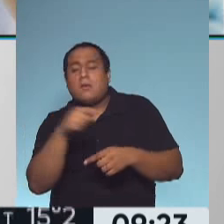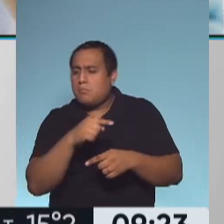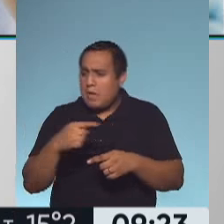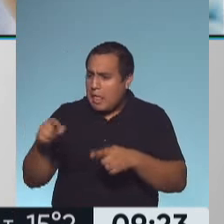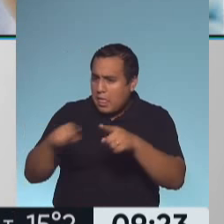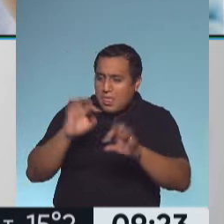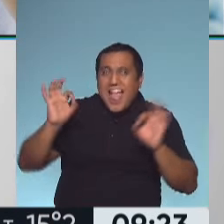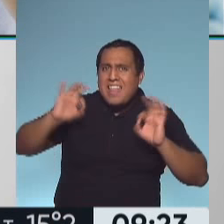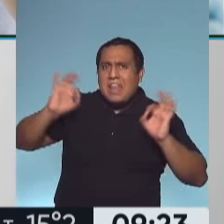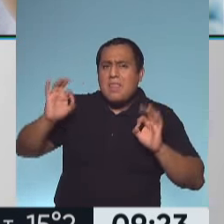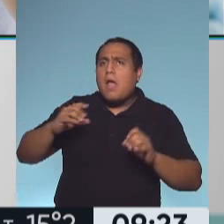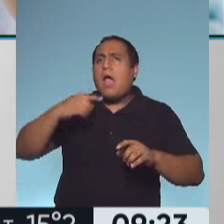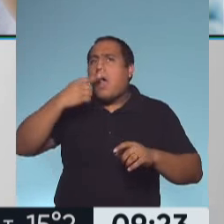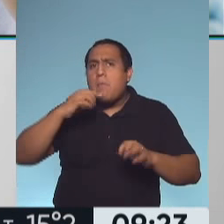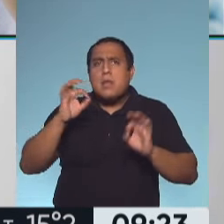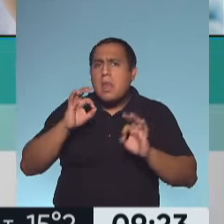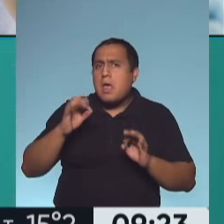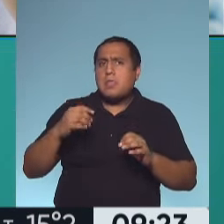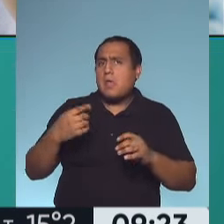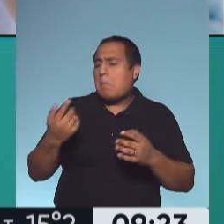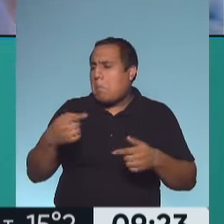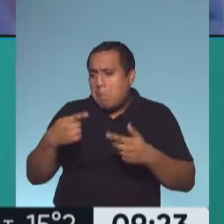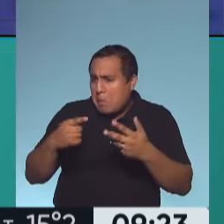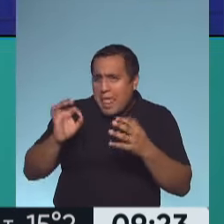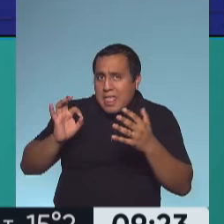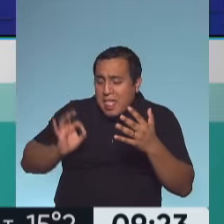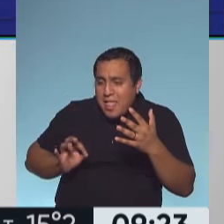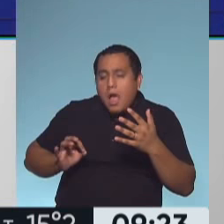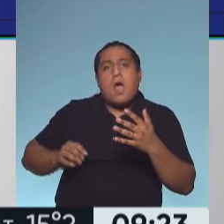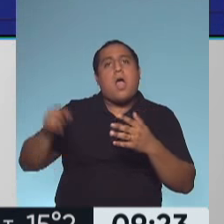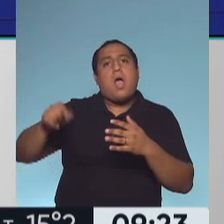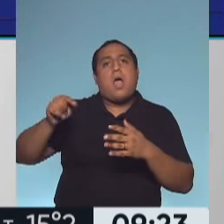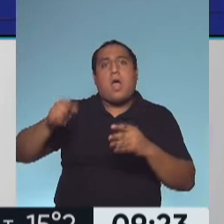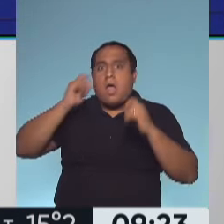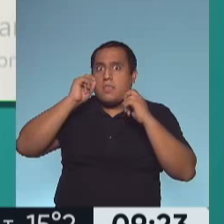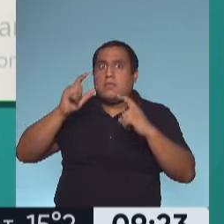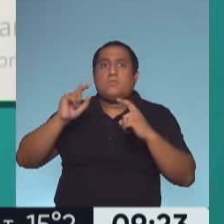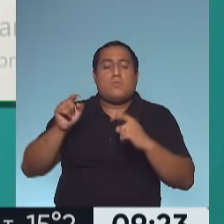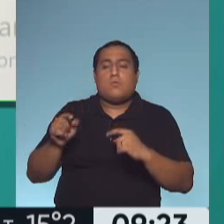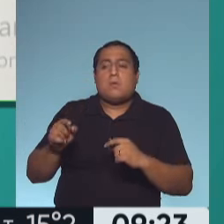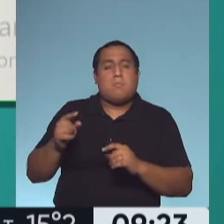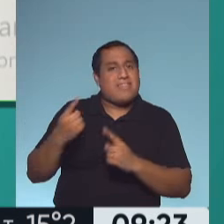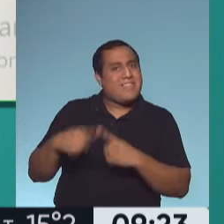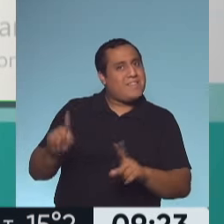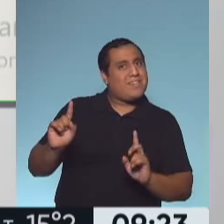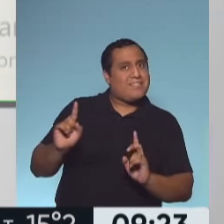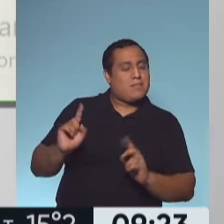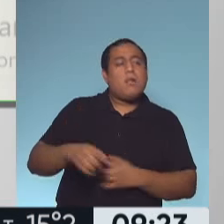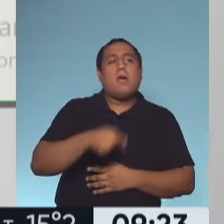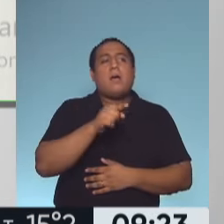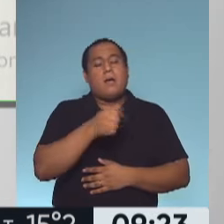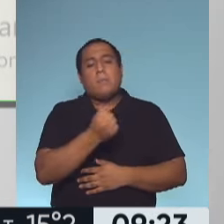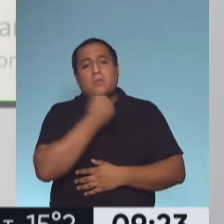indicadores y es de esta etapa en adelante que se debe prestar atención a estos factores. Muy importante. Ahora,